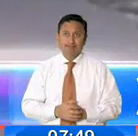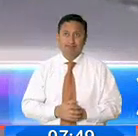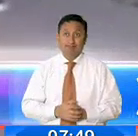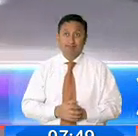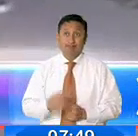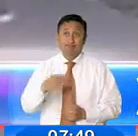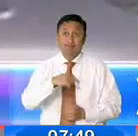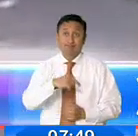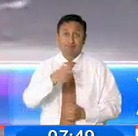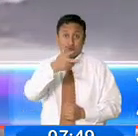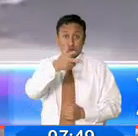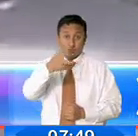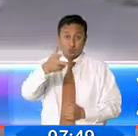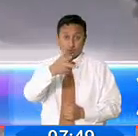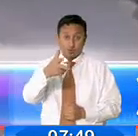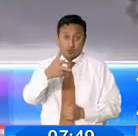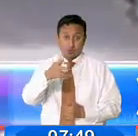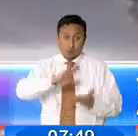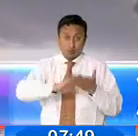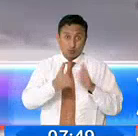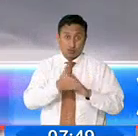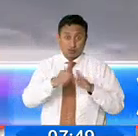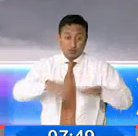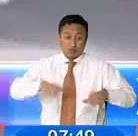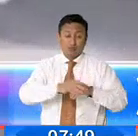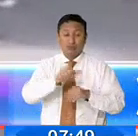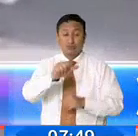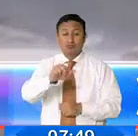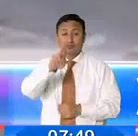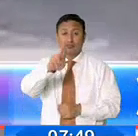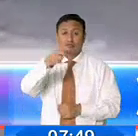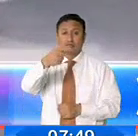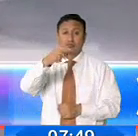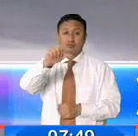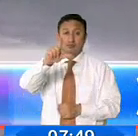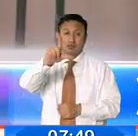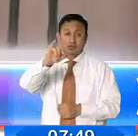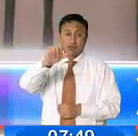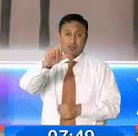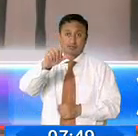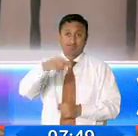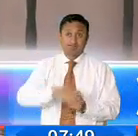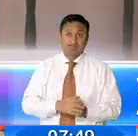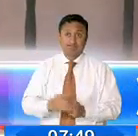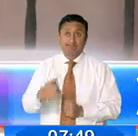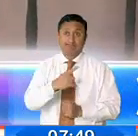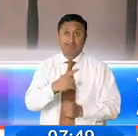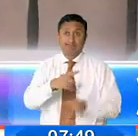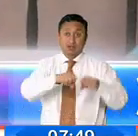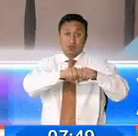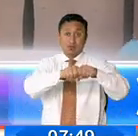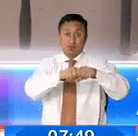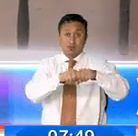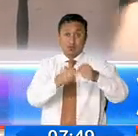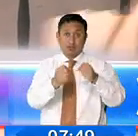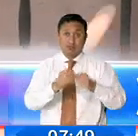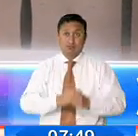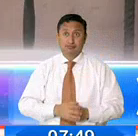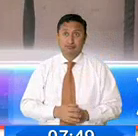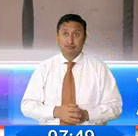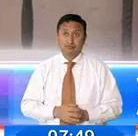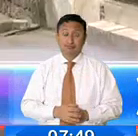Todo quedó grabado en las cámaras comunitarias del sector de la Argelia Media al sur de Quito. Y este es el daño en la puerta principal de la casa.